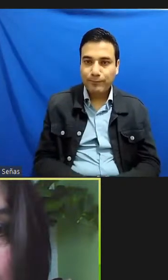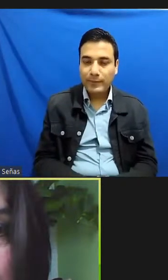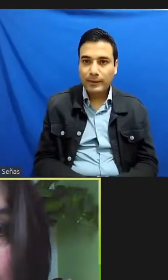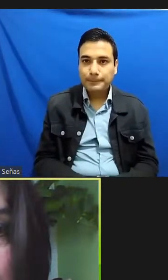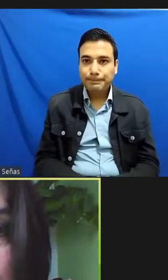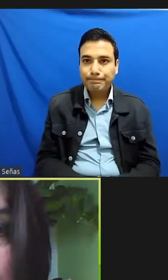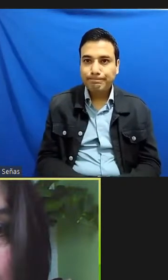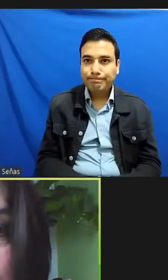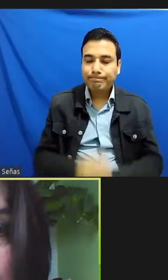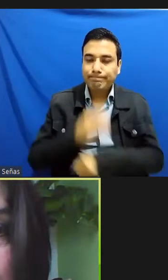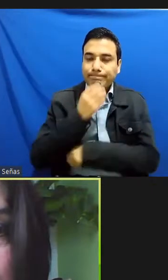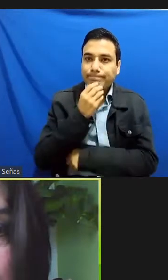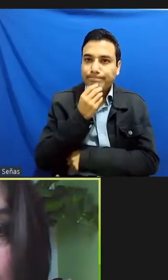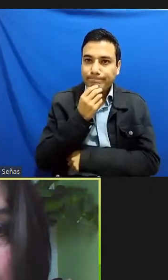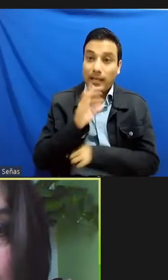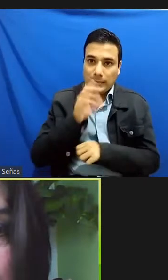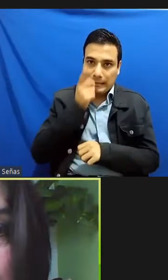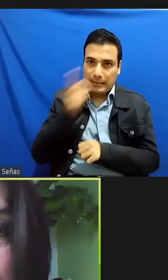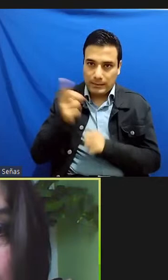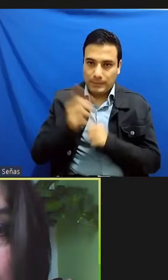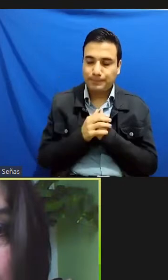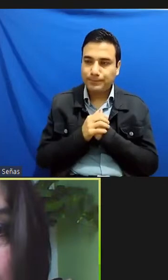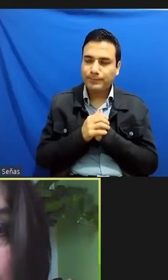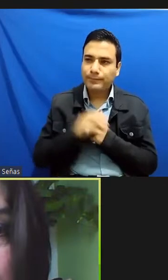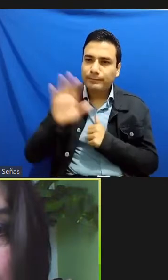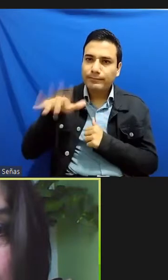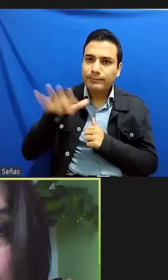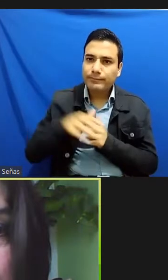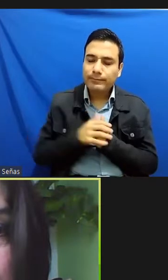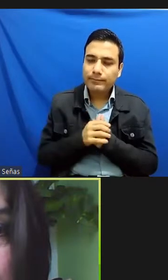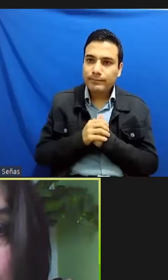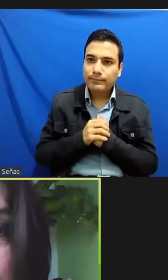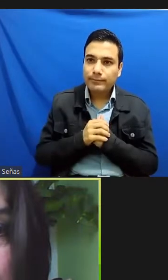te comenta más el minus